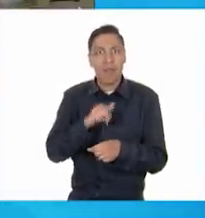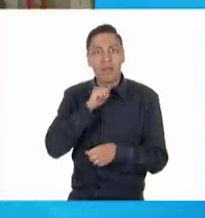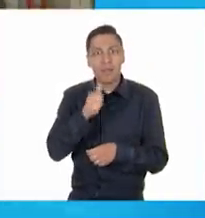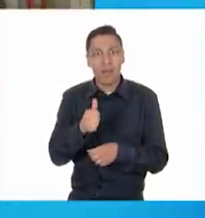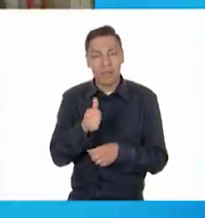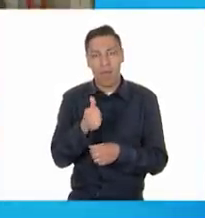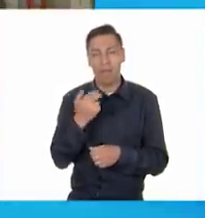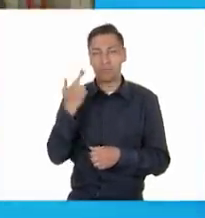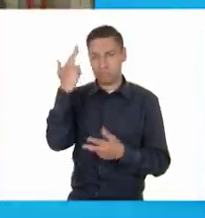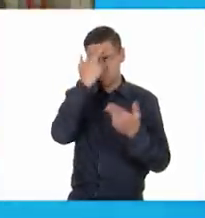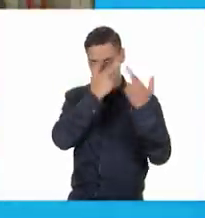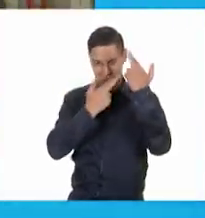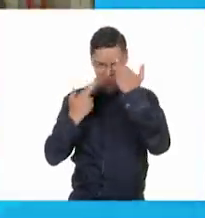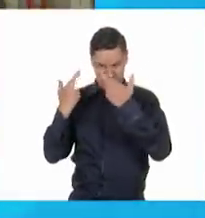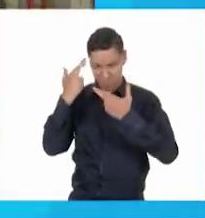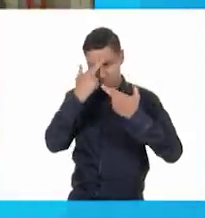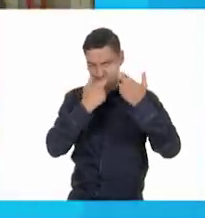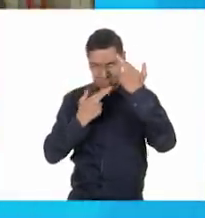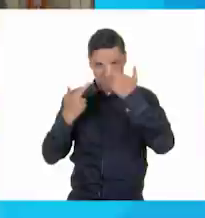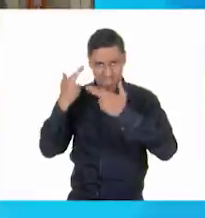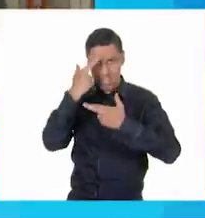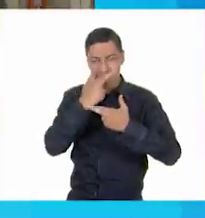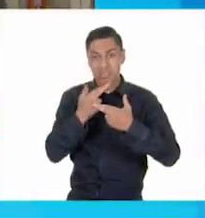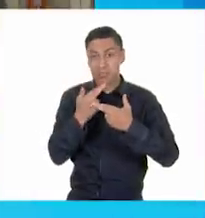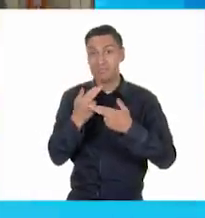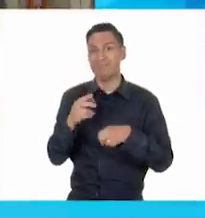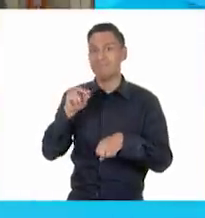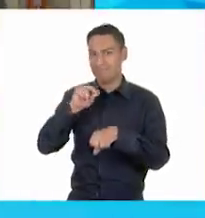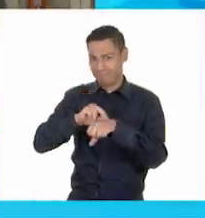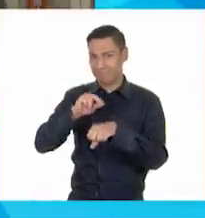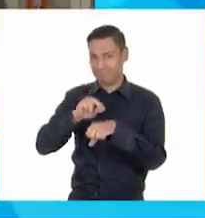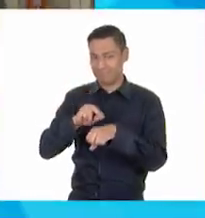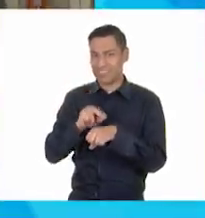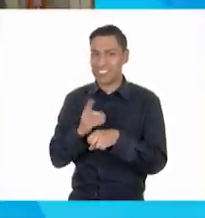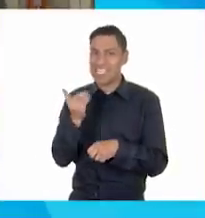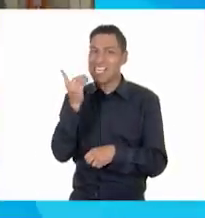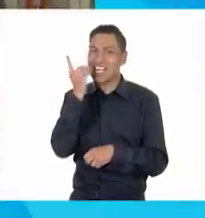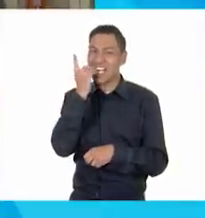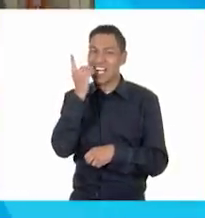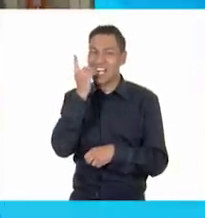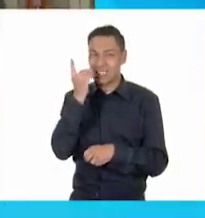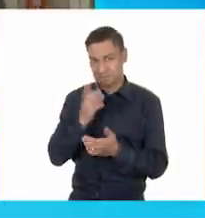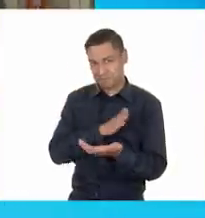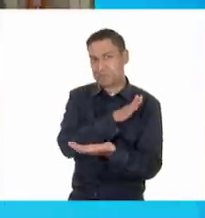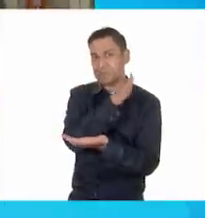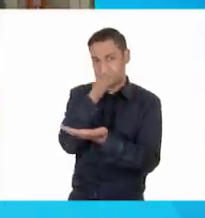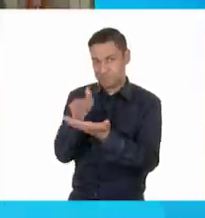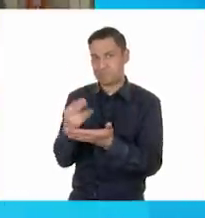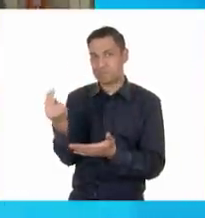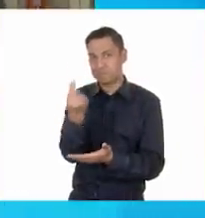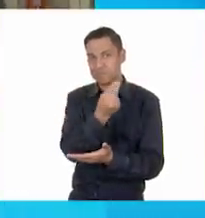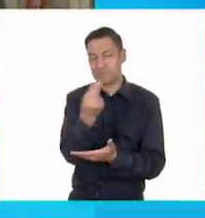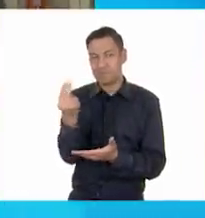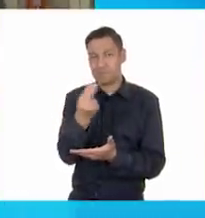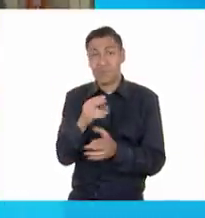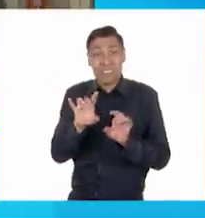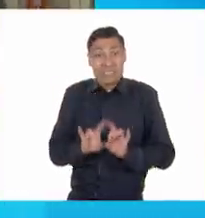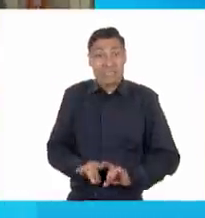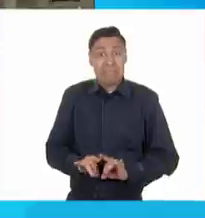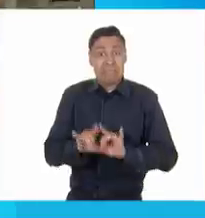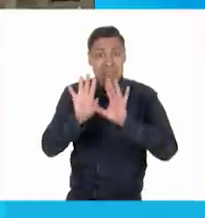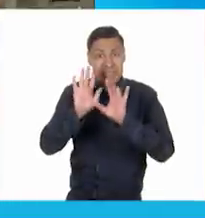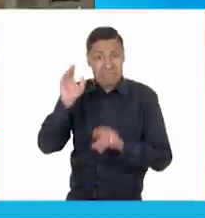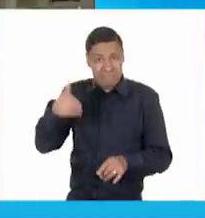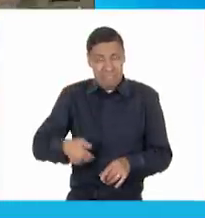revise. Es posible que se haya aflojado antes de tiempo o por alguna otra razón, como un golpe o tal vez una